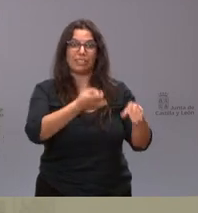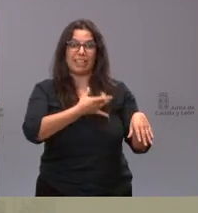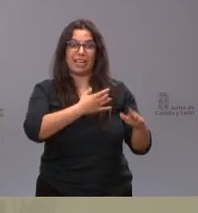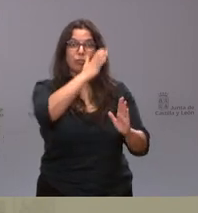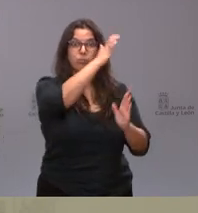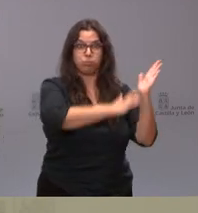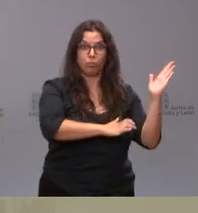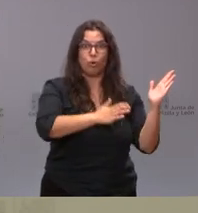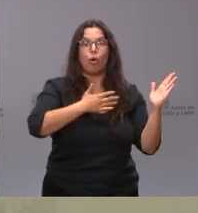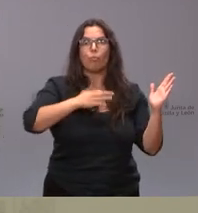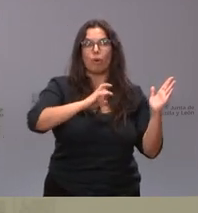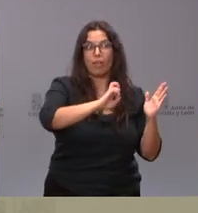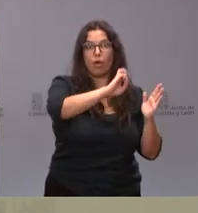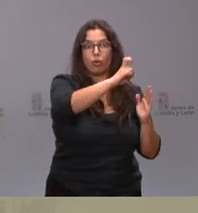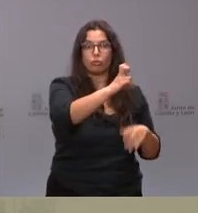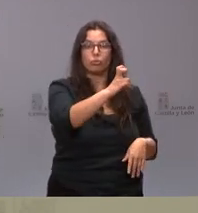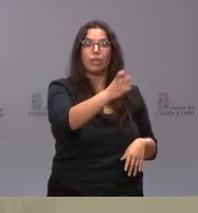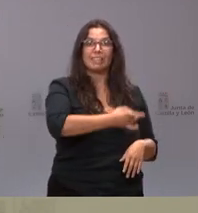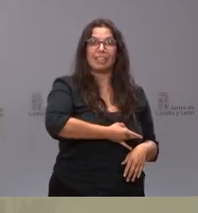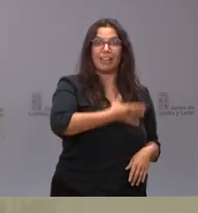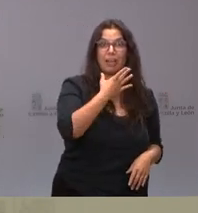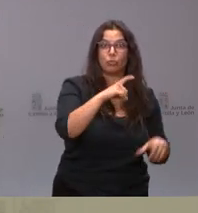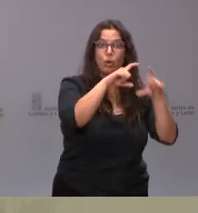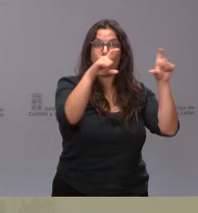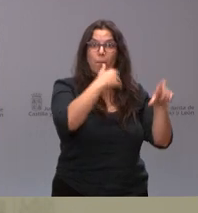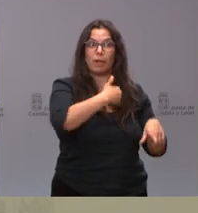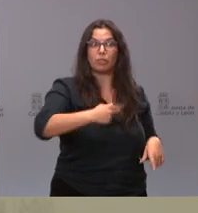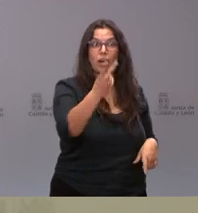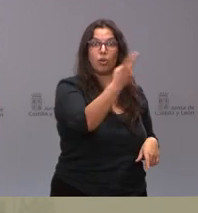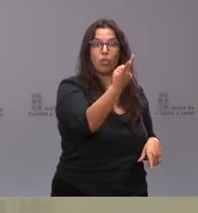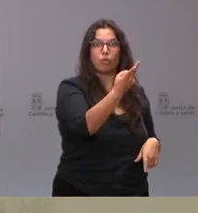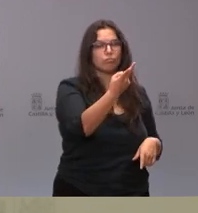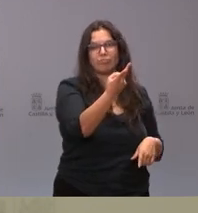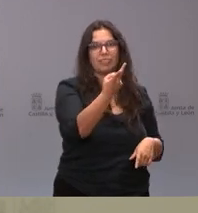sindicatos y patronal se nieguen a llegar a acuerdos por esa reducción. Gracias.